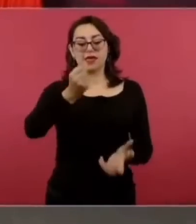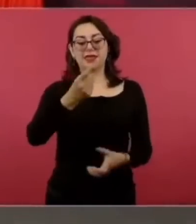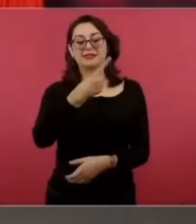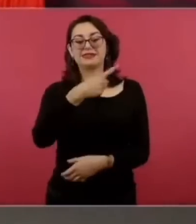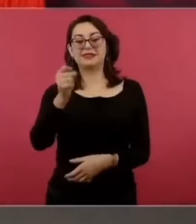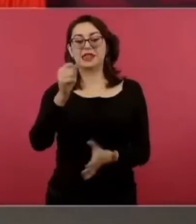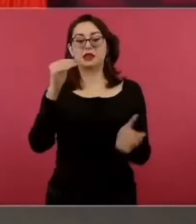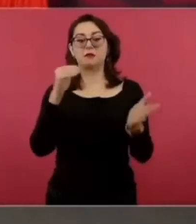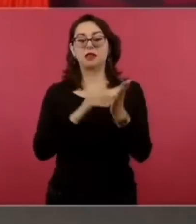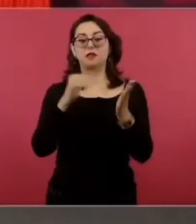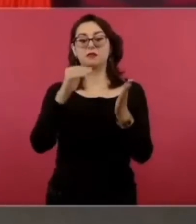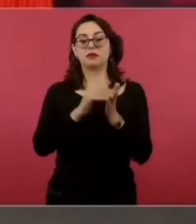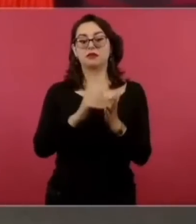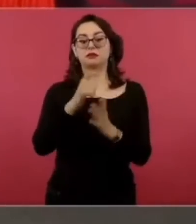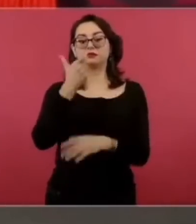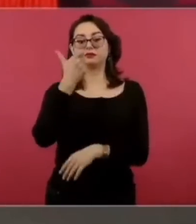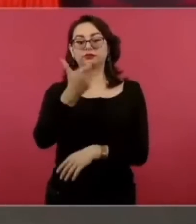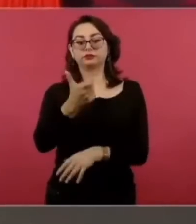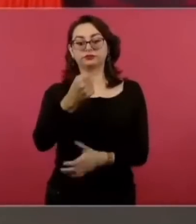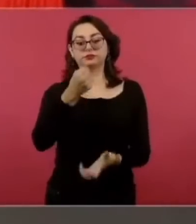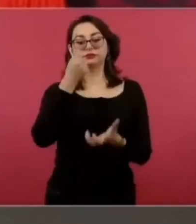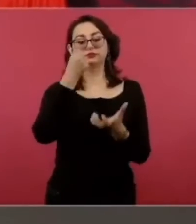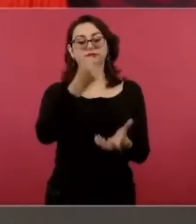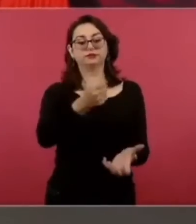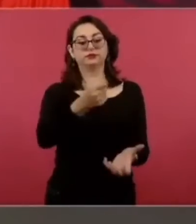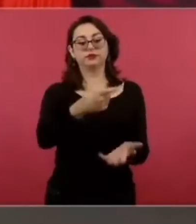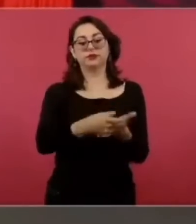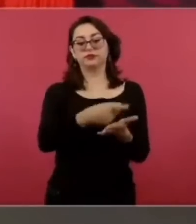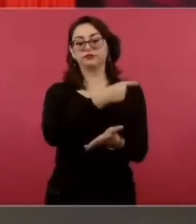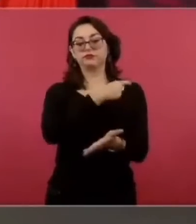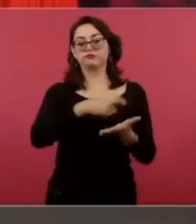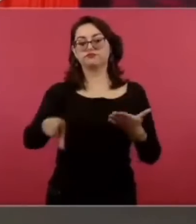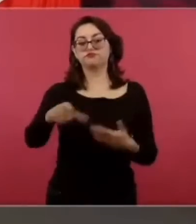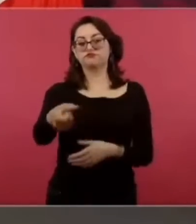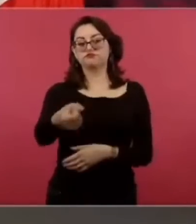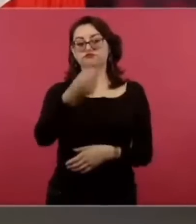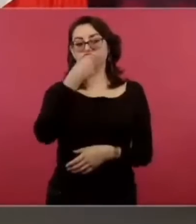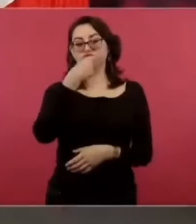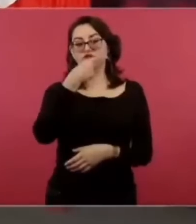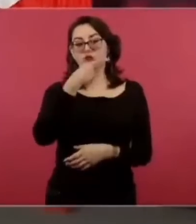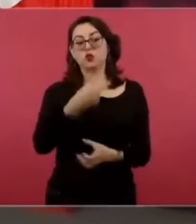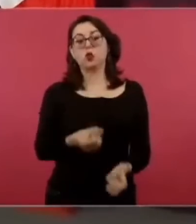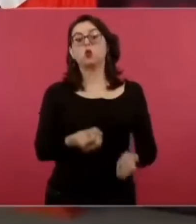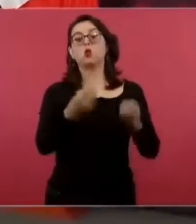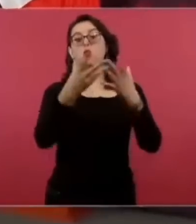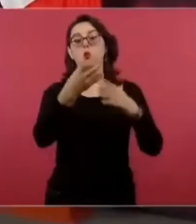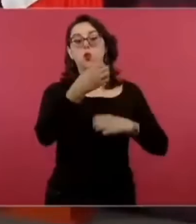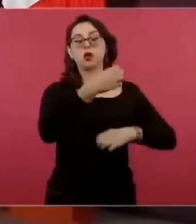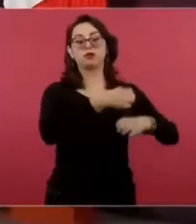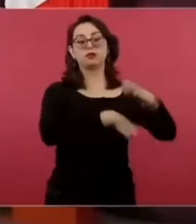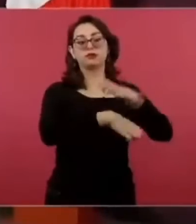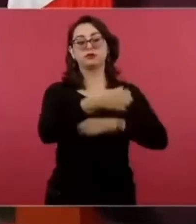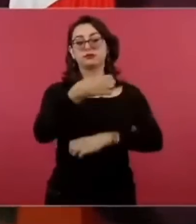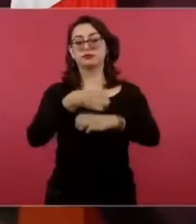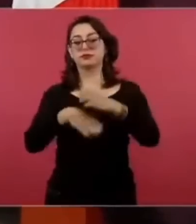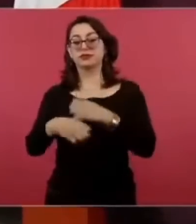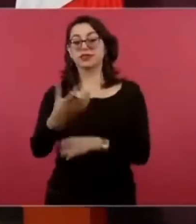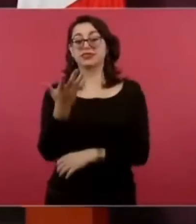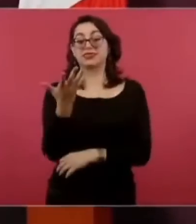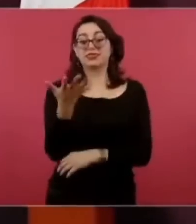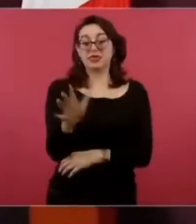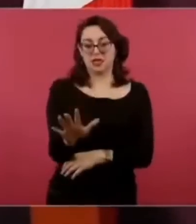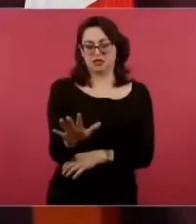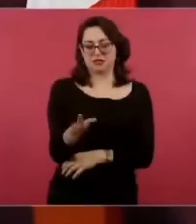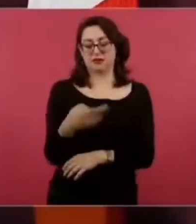pesos en medicamentos medicamentos 100 mil millones de pesos al año y